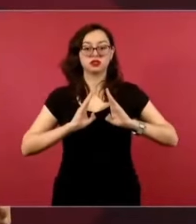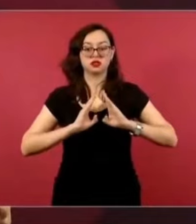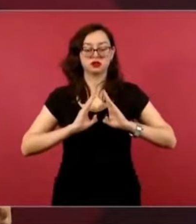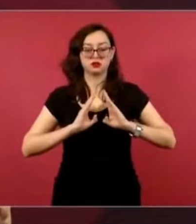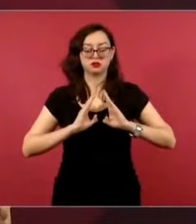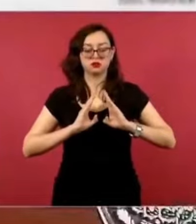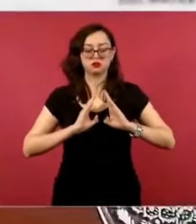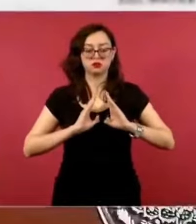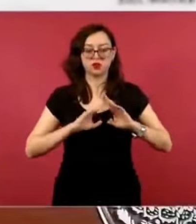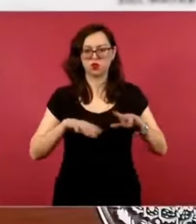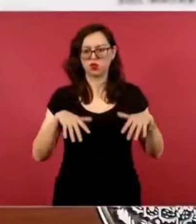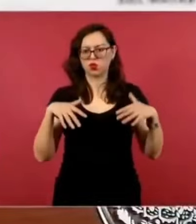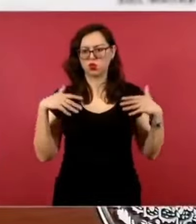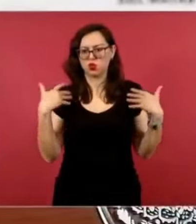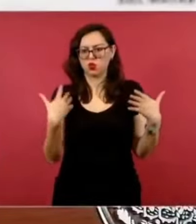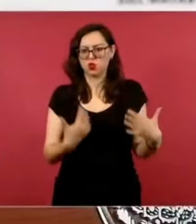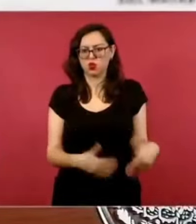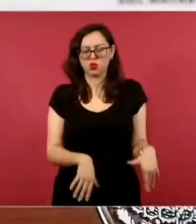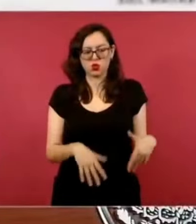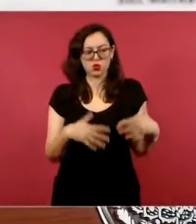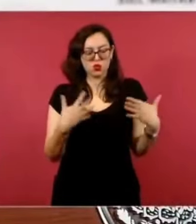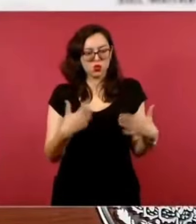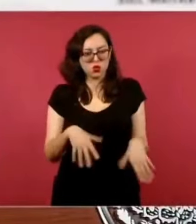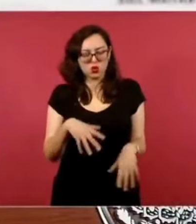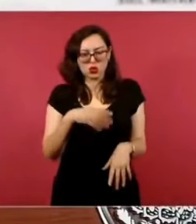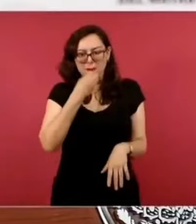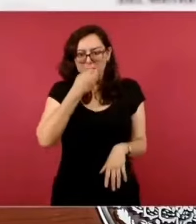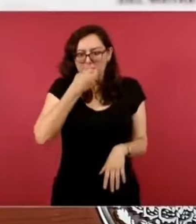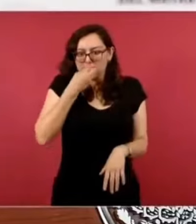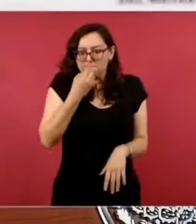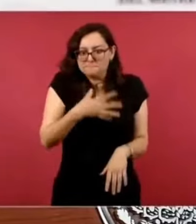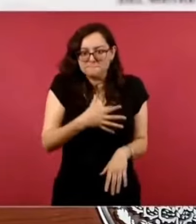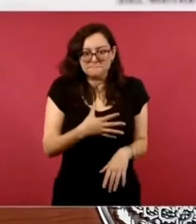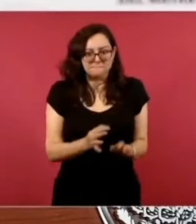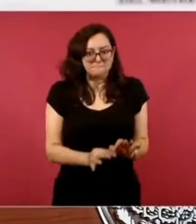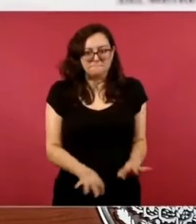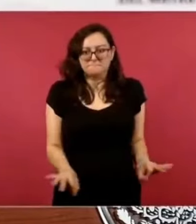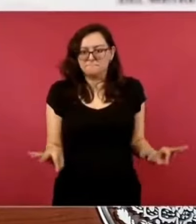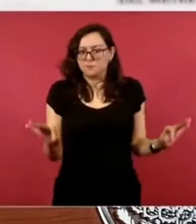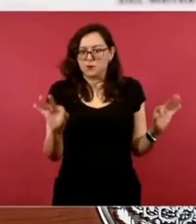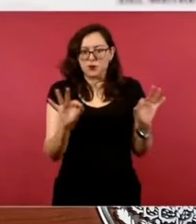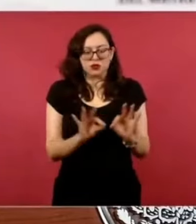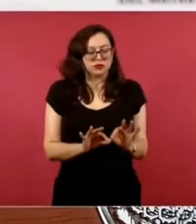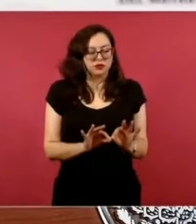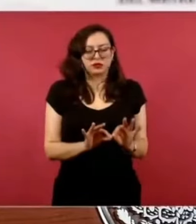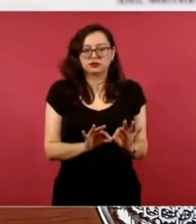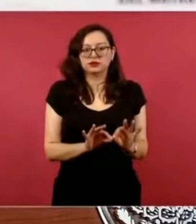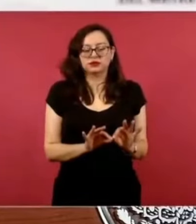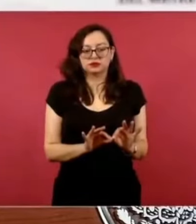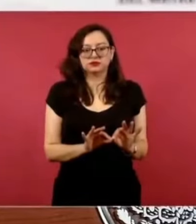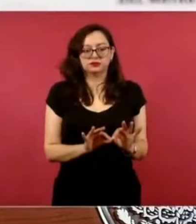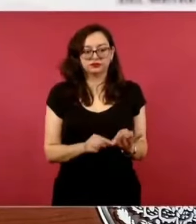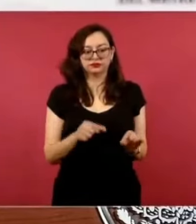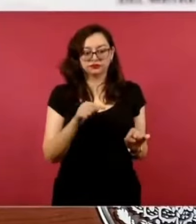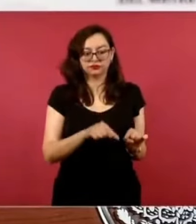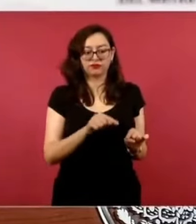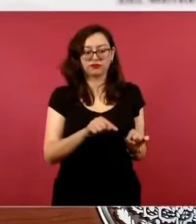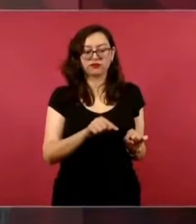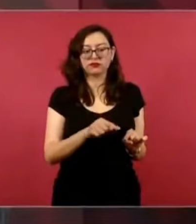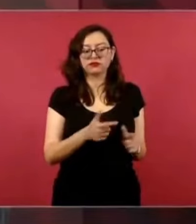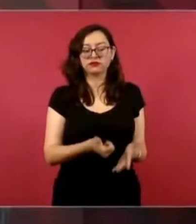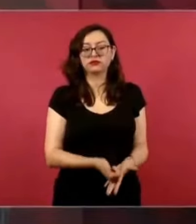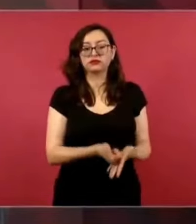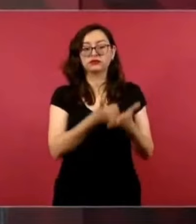obra importantísima, porque vamos a poder regar 42